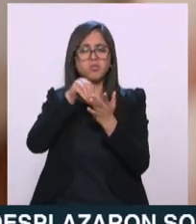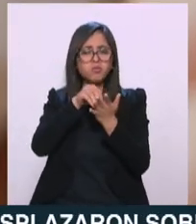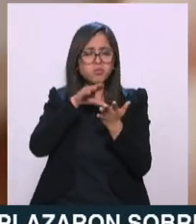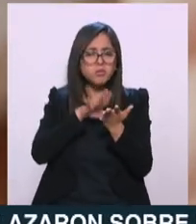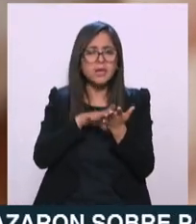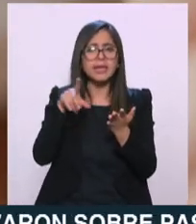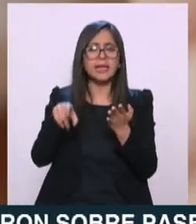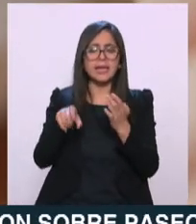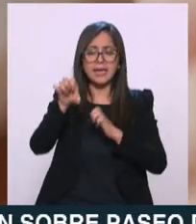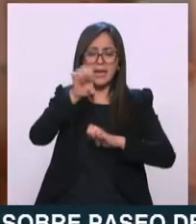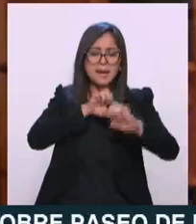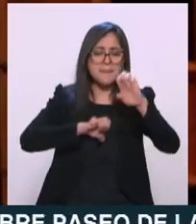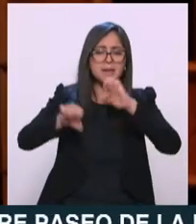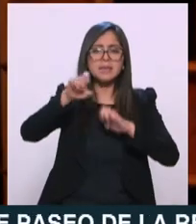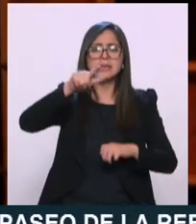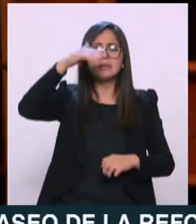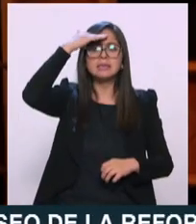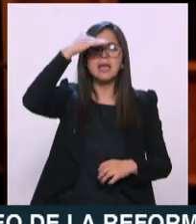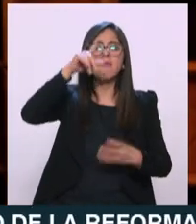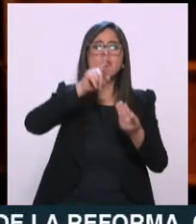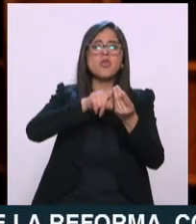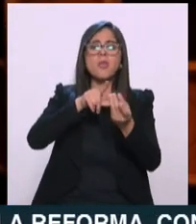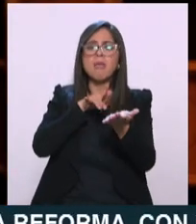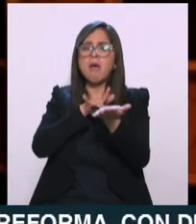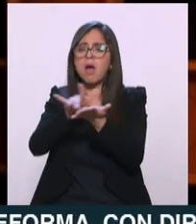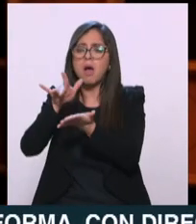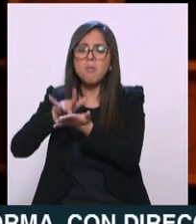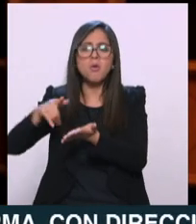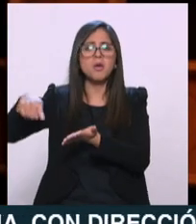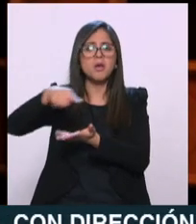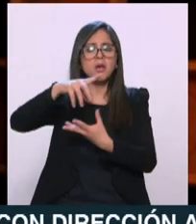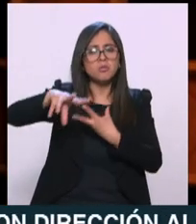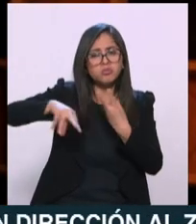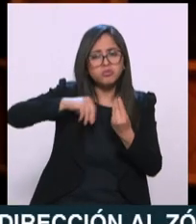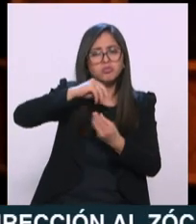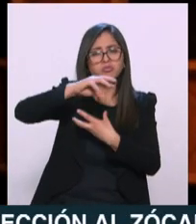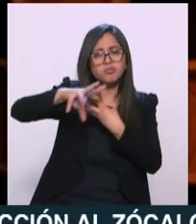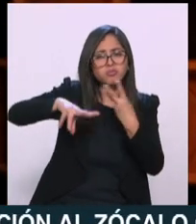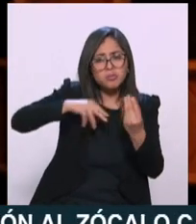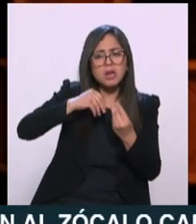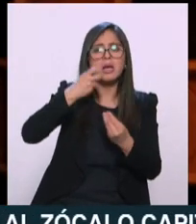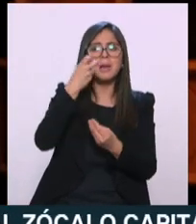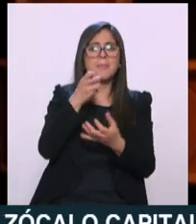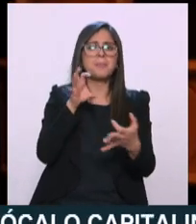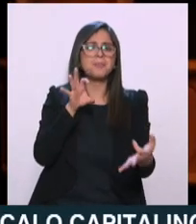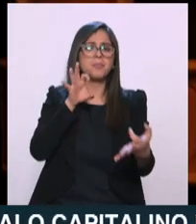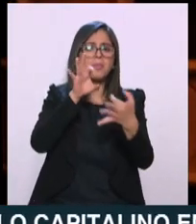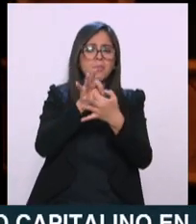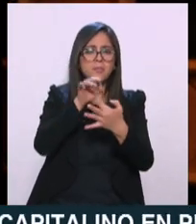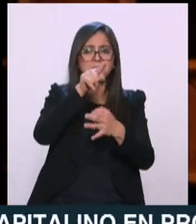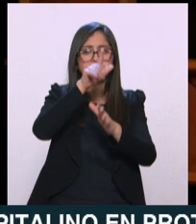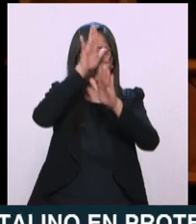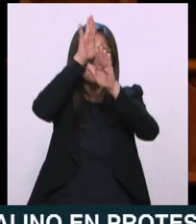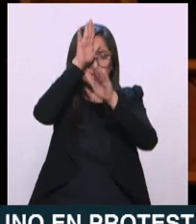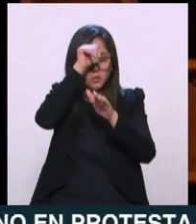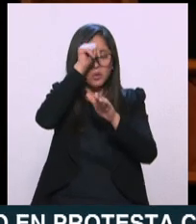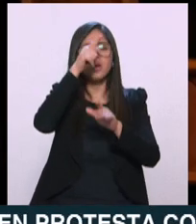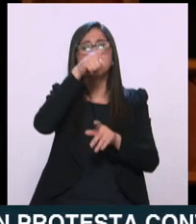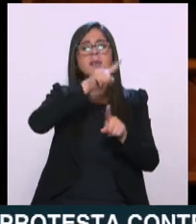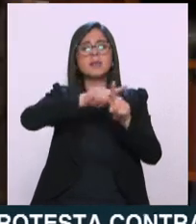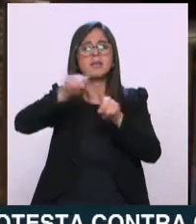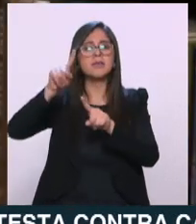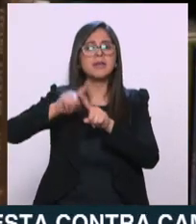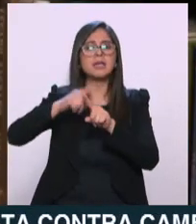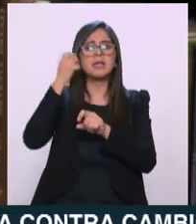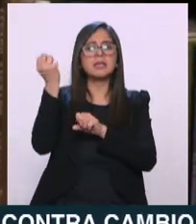también sabe a dónde apostar las inversiones porque hay acuerdos con las secretarías que se